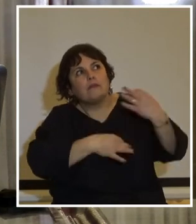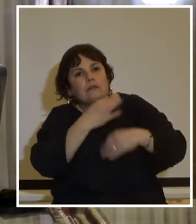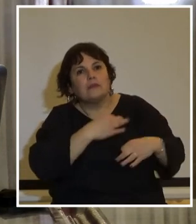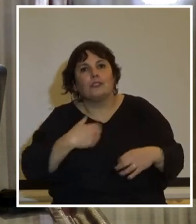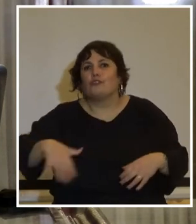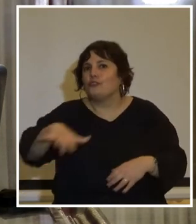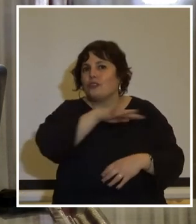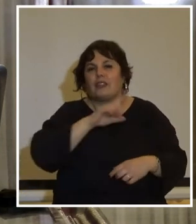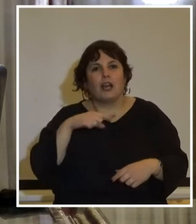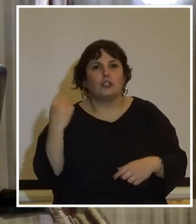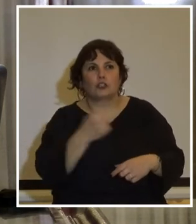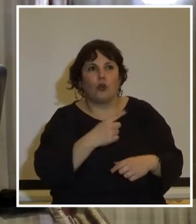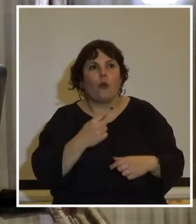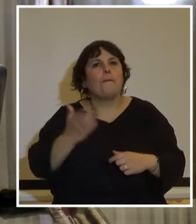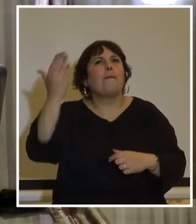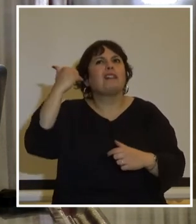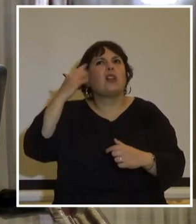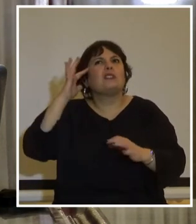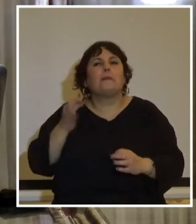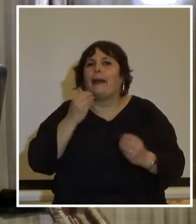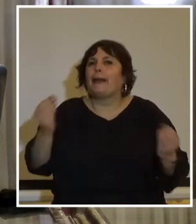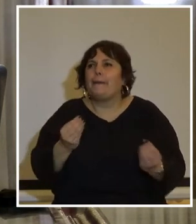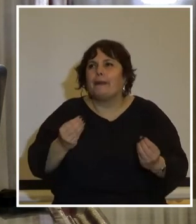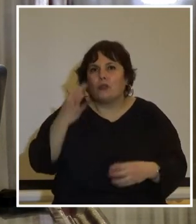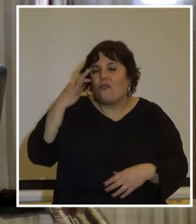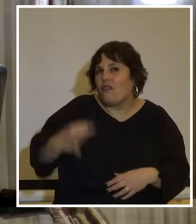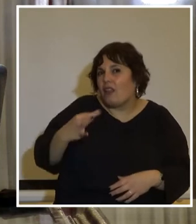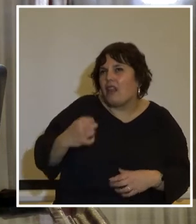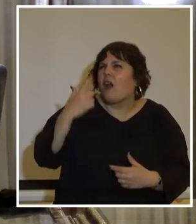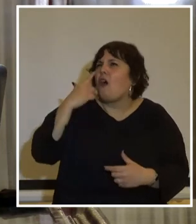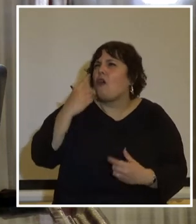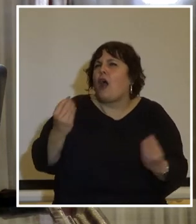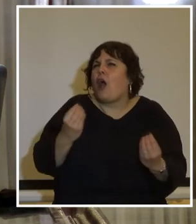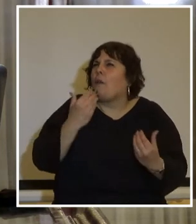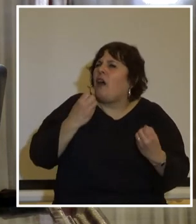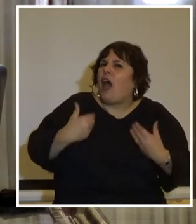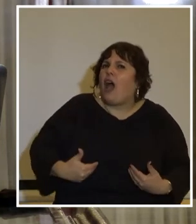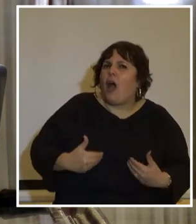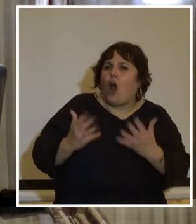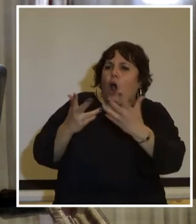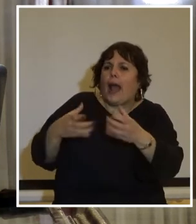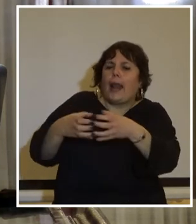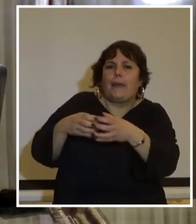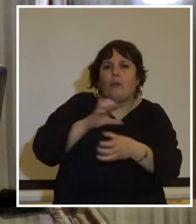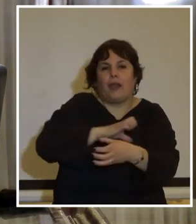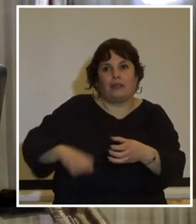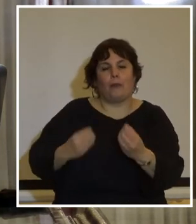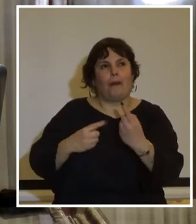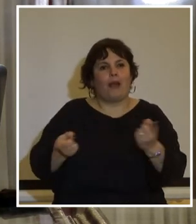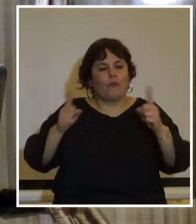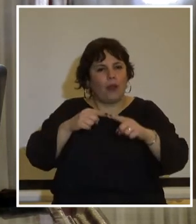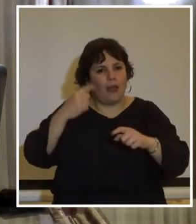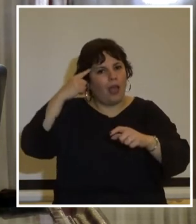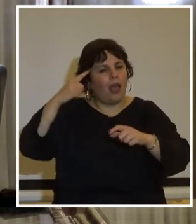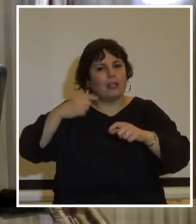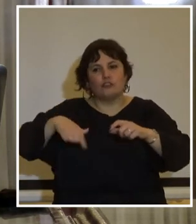sociedad toda se encuentre con su pasado que sepa la verdad que conozca cómo actuaron los organismos del Estado para reconstruir el tejido